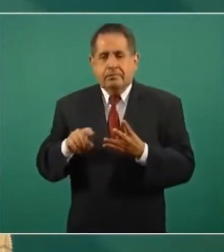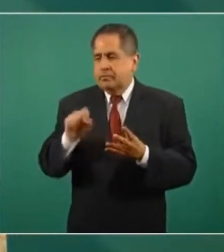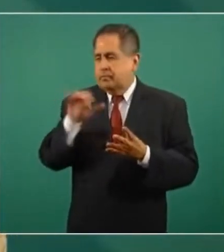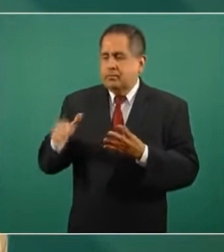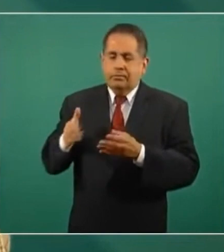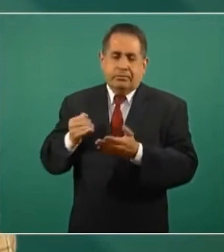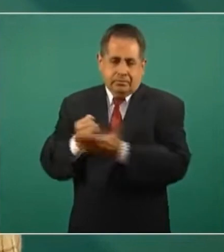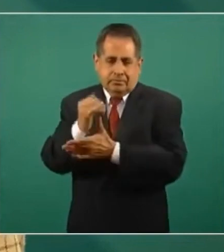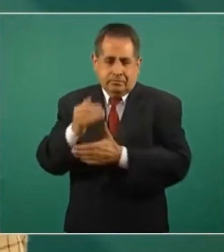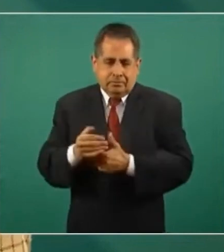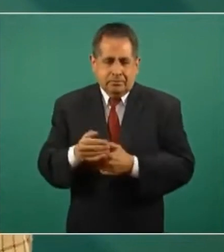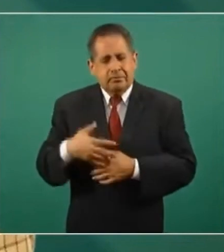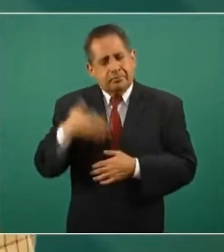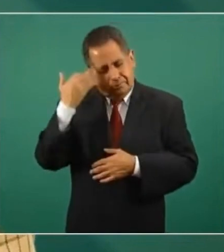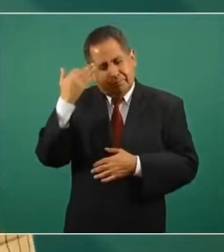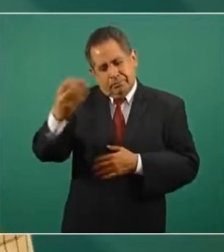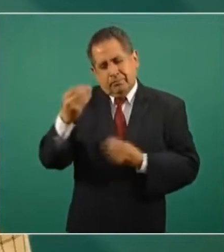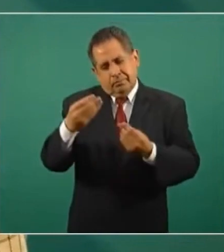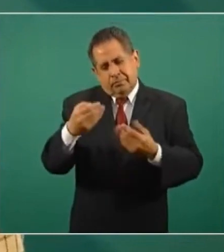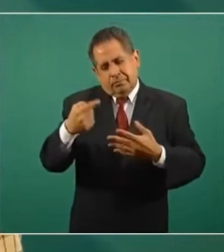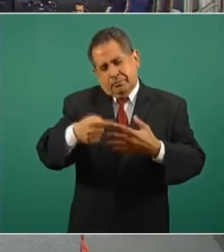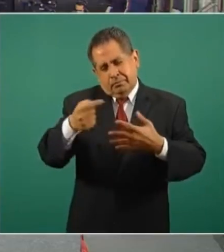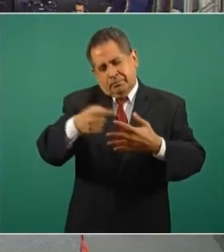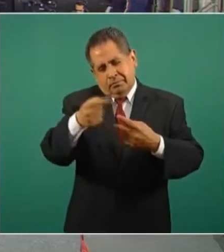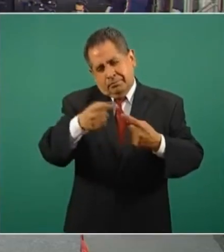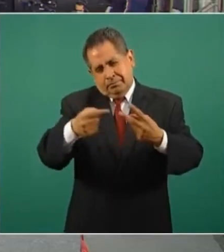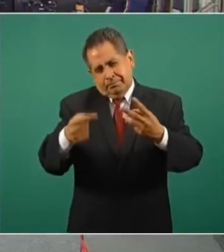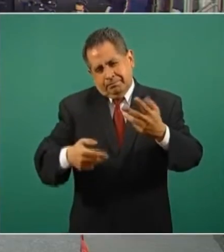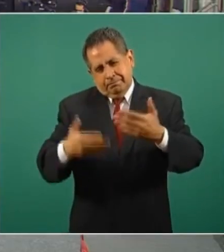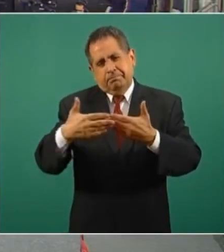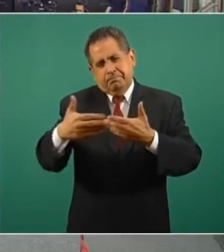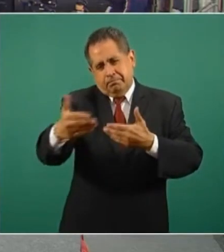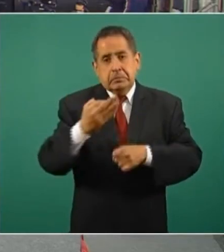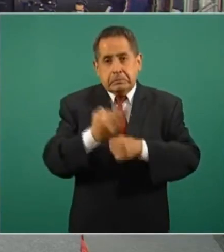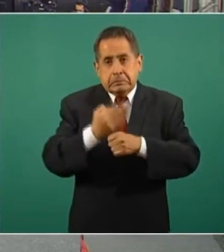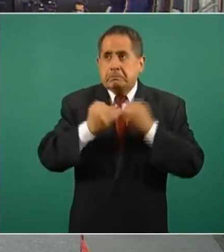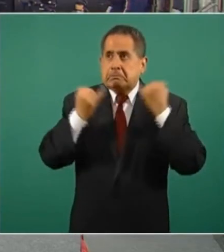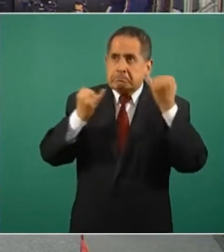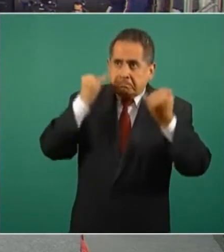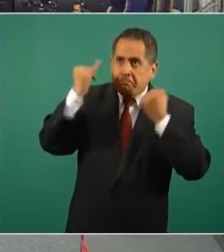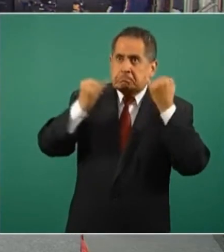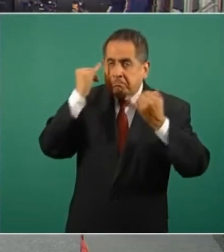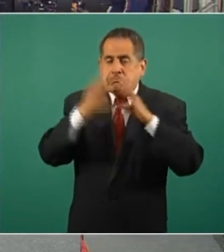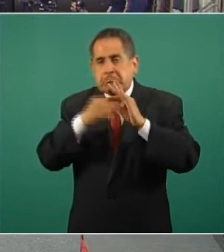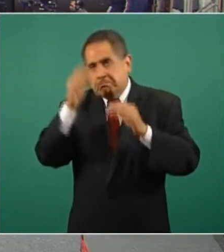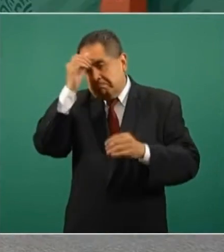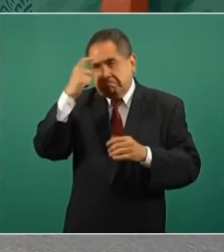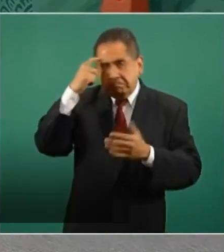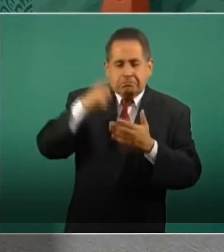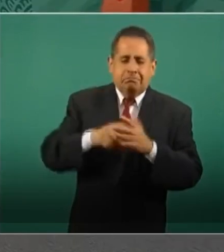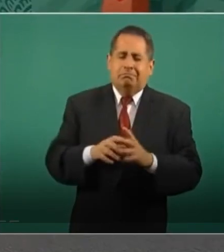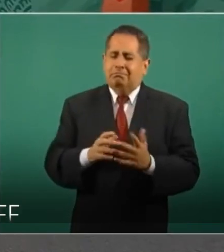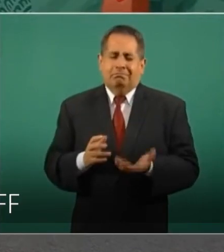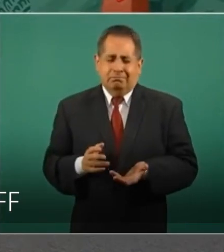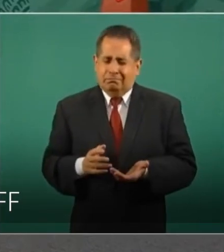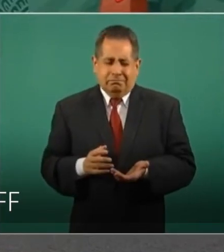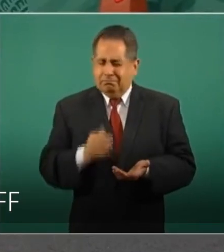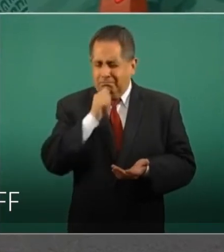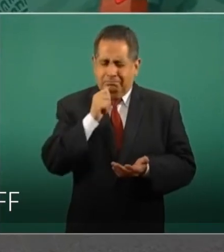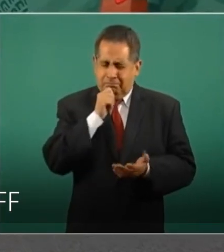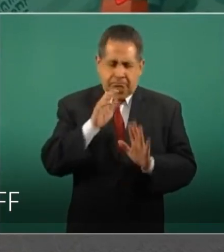todavía muchos pasos, digamos, para que tengamos una opinión. Y la